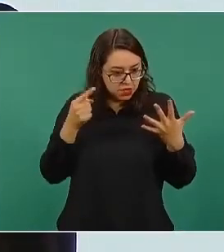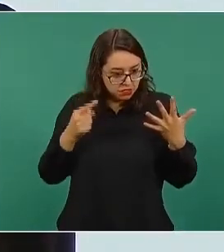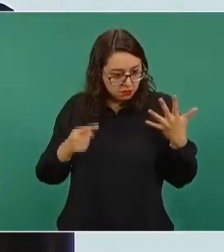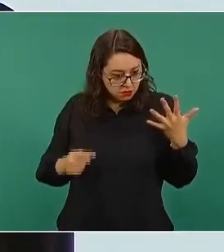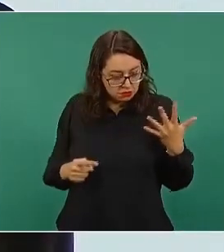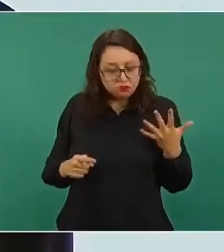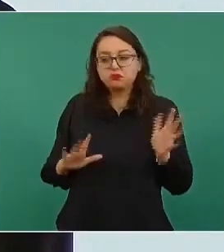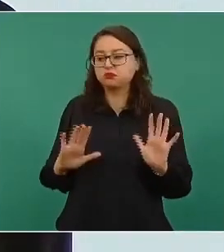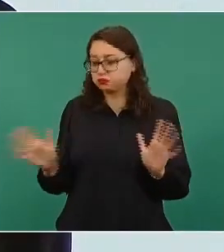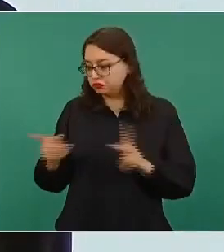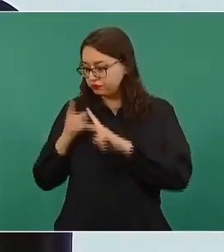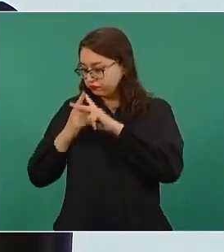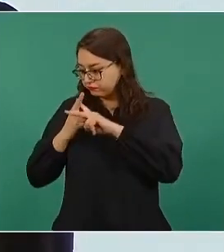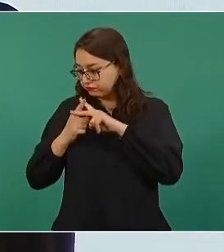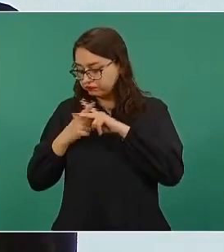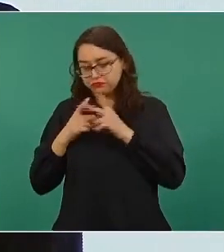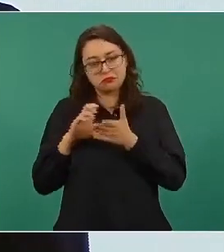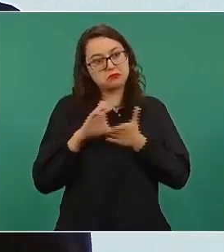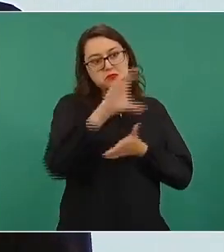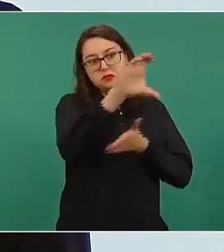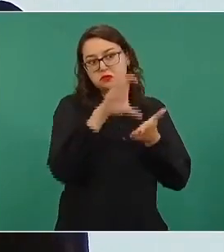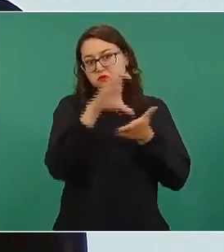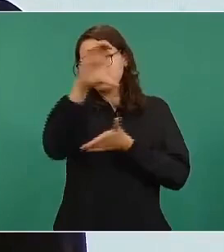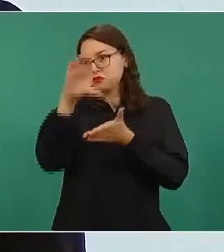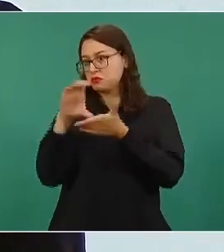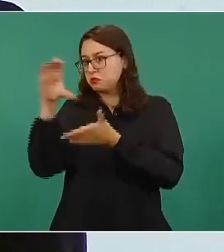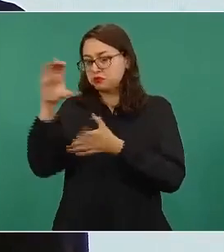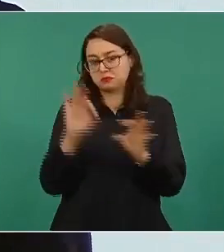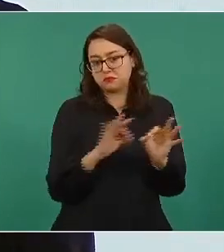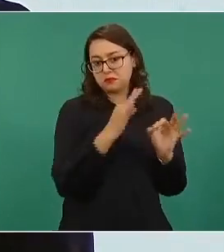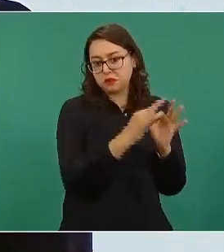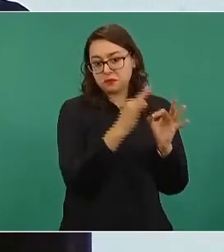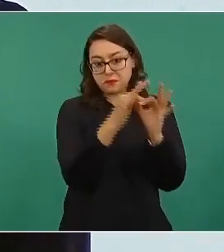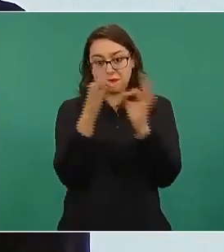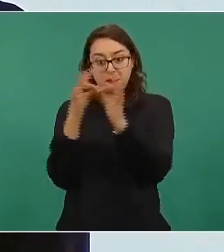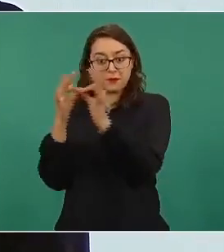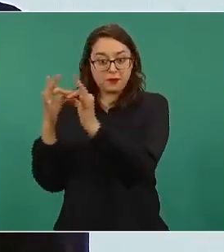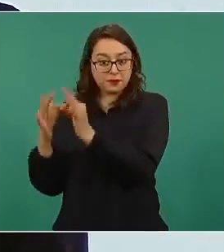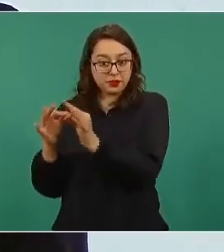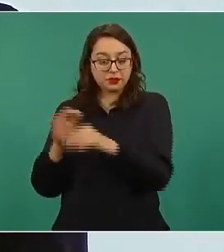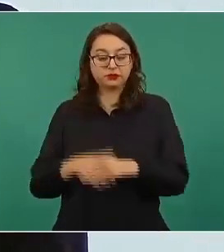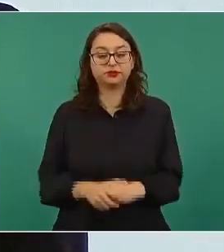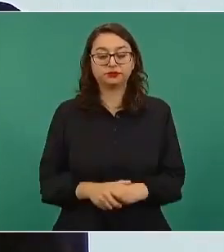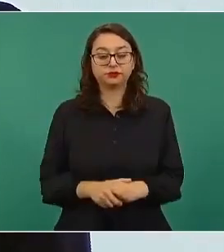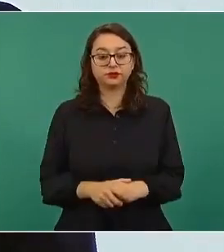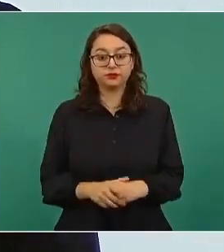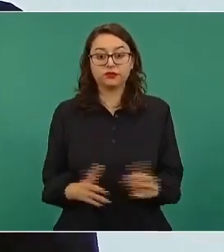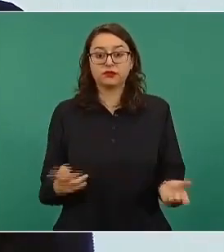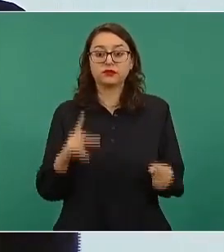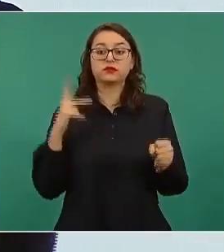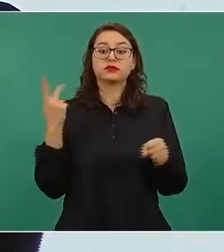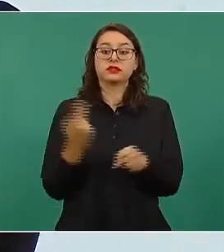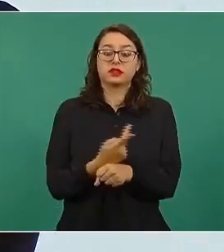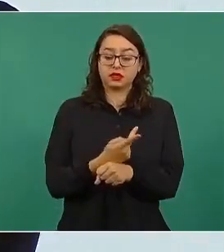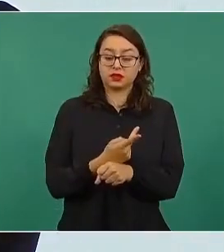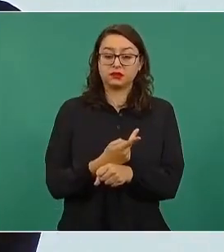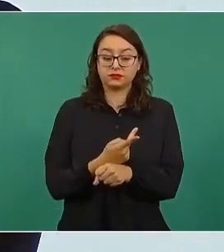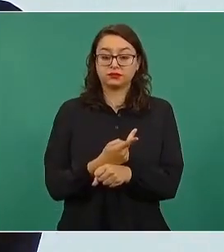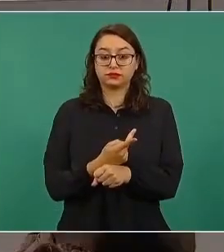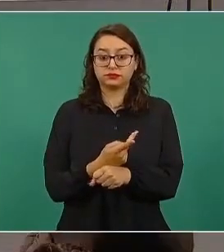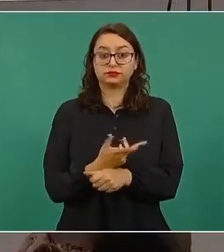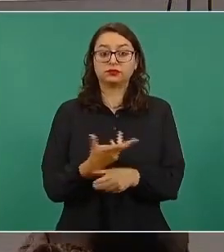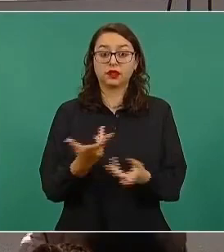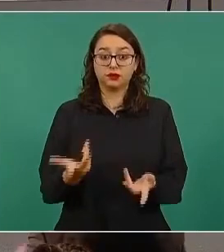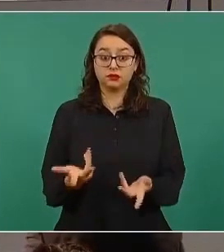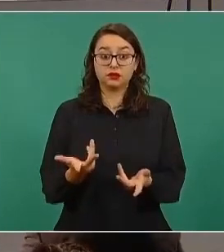calcula lo que debe transferir a las entidades federativas y los municipios. Algunas de las variables que están vinculadas para